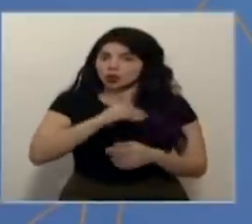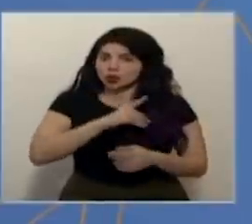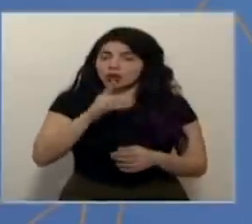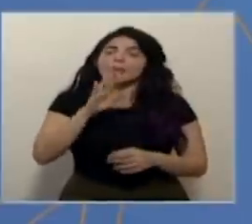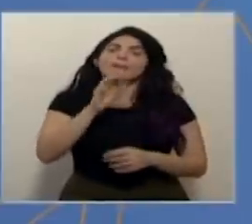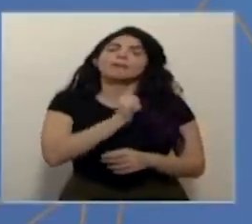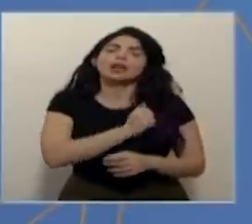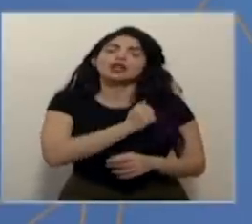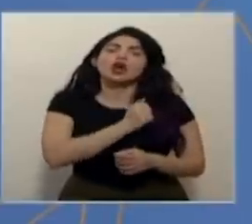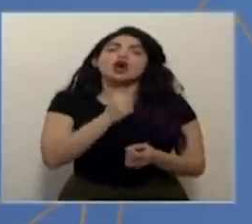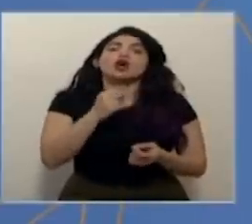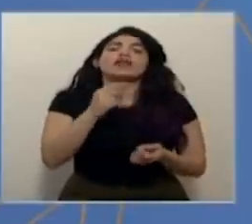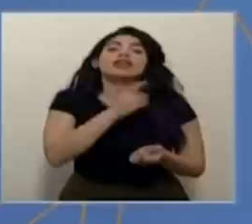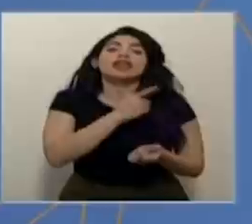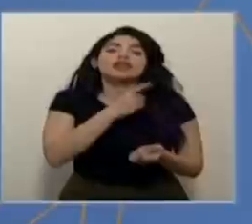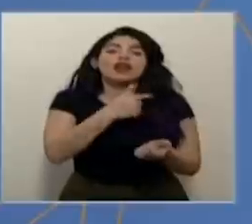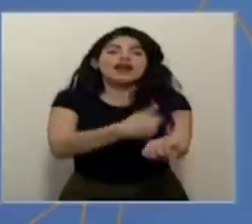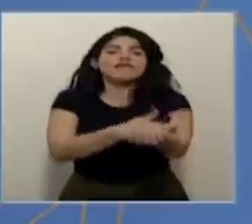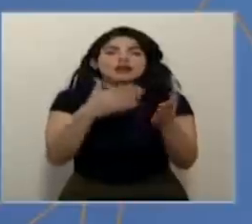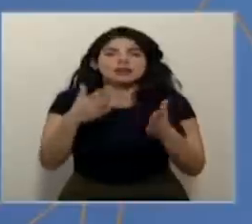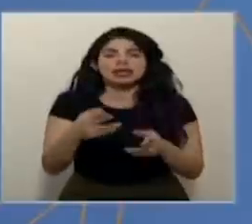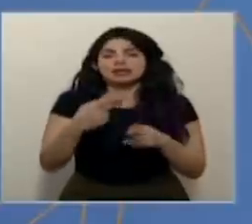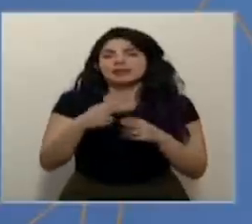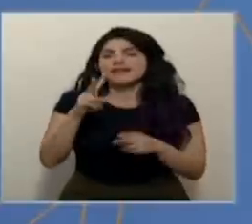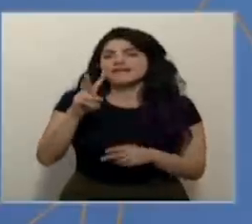Perdón, la directora de enfermería, doña Viria.